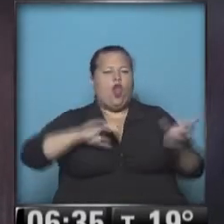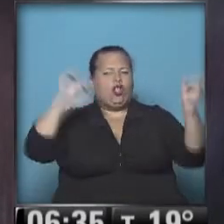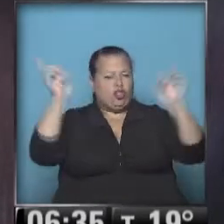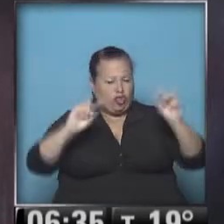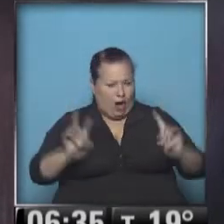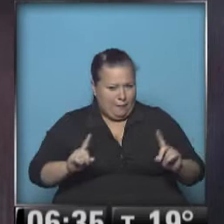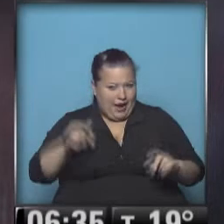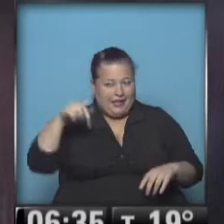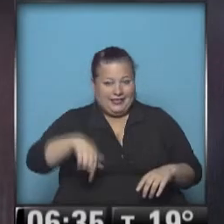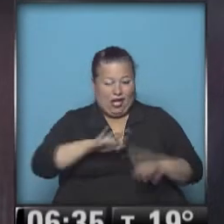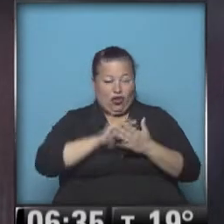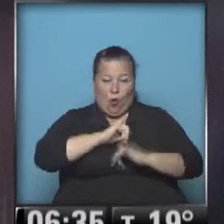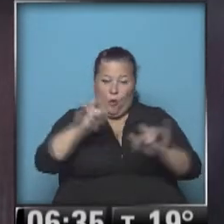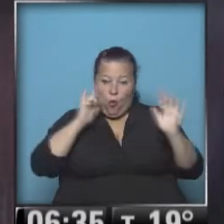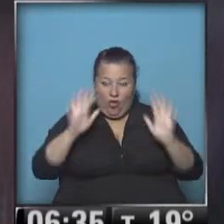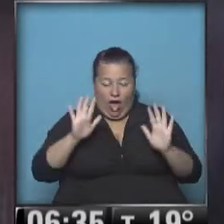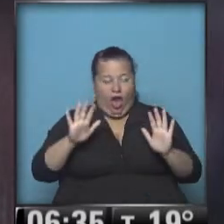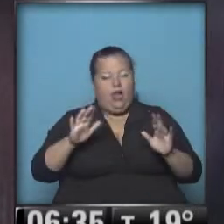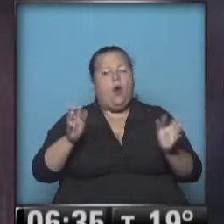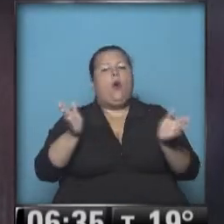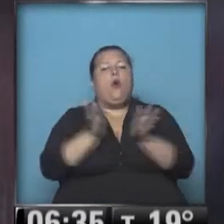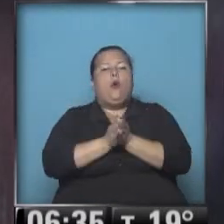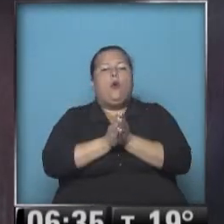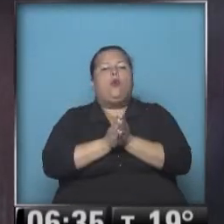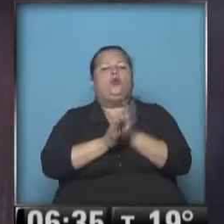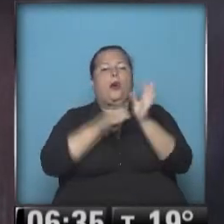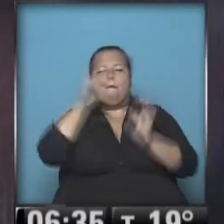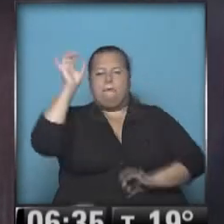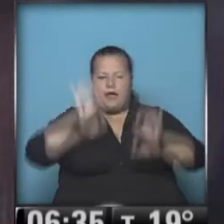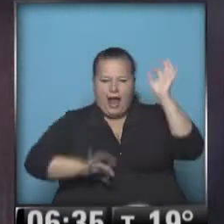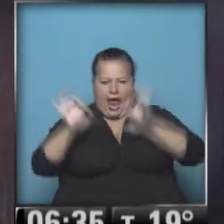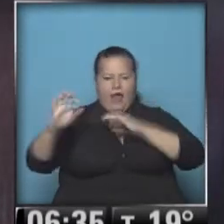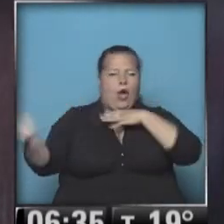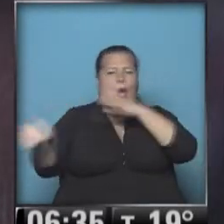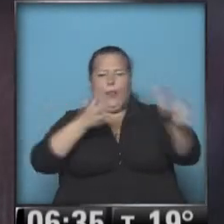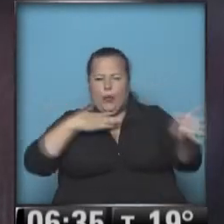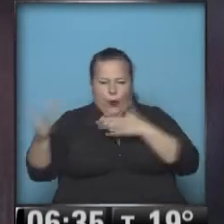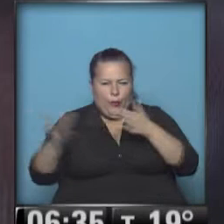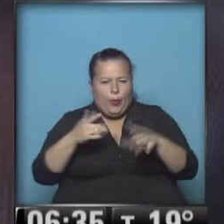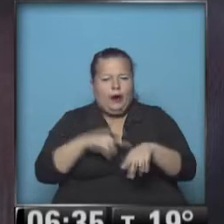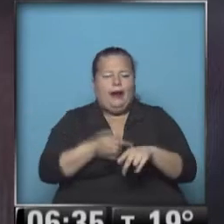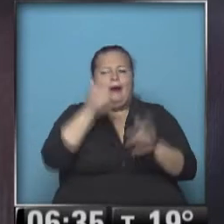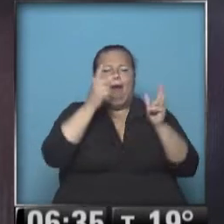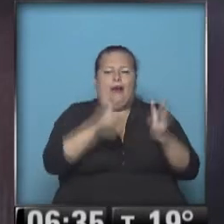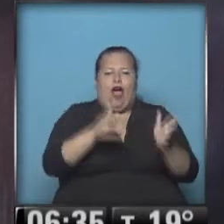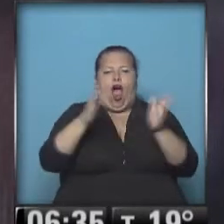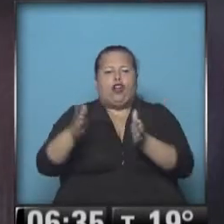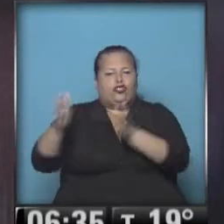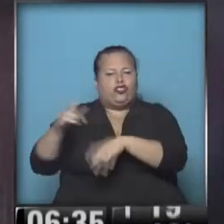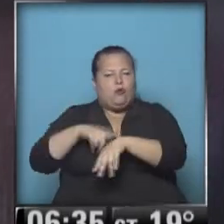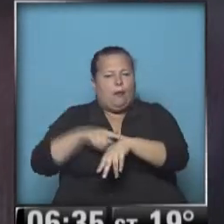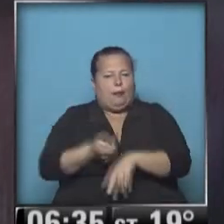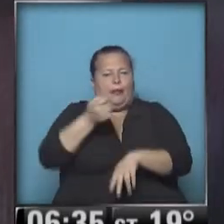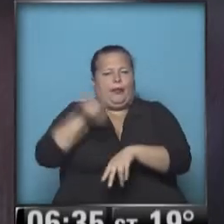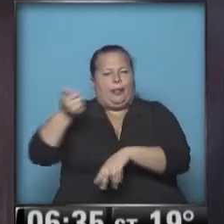tormentas de este alerta estén acompañadas por granizo, ráfagas de viento en cortos periodos de